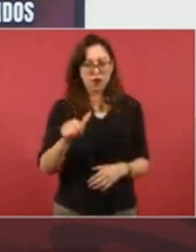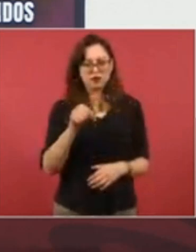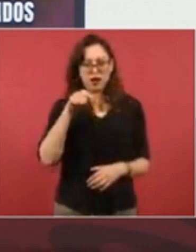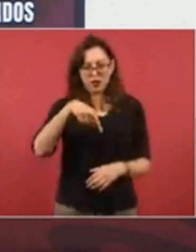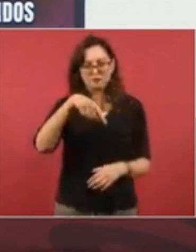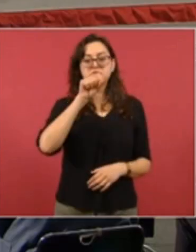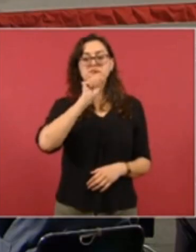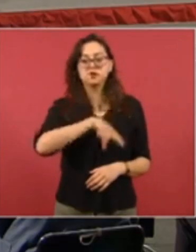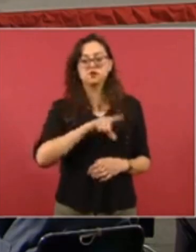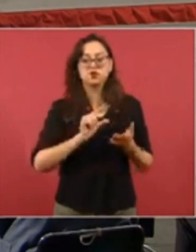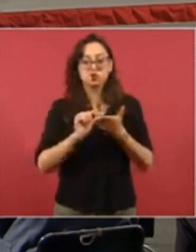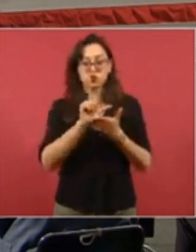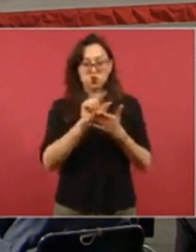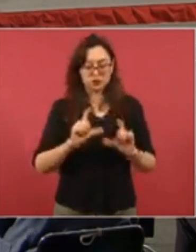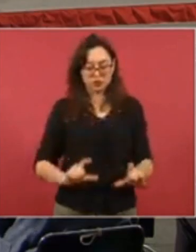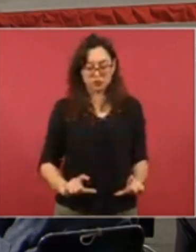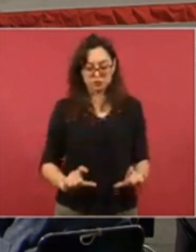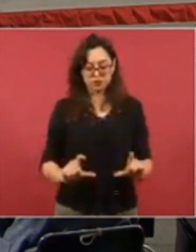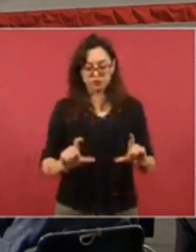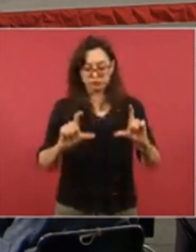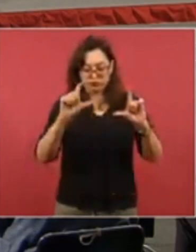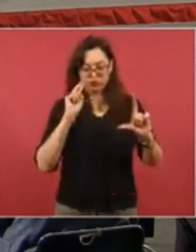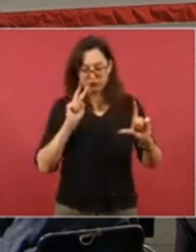a ver si lo ponen completo,